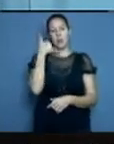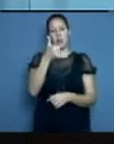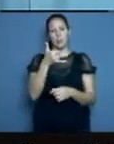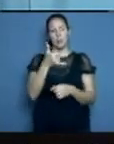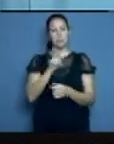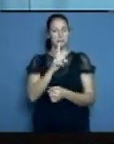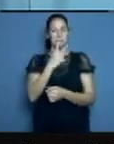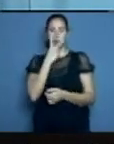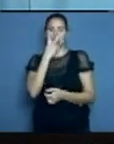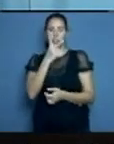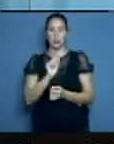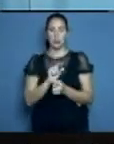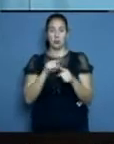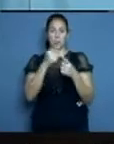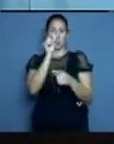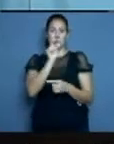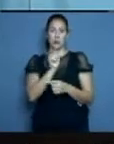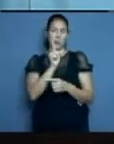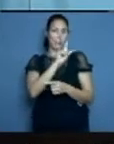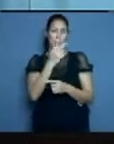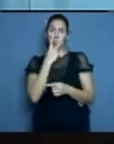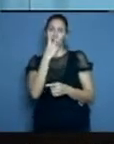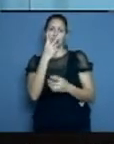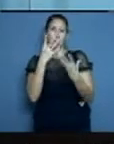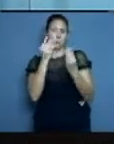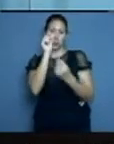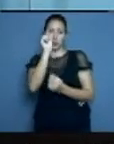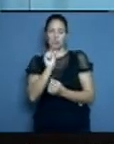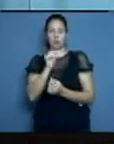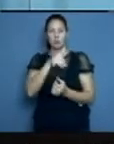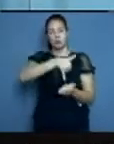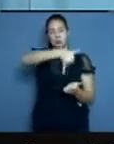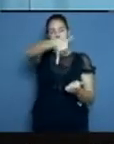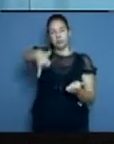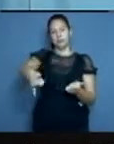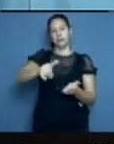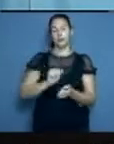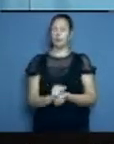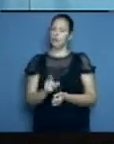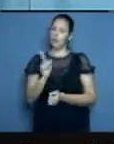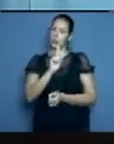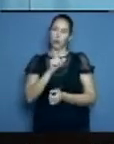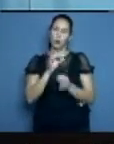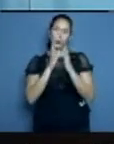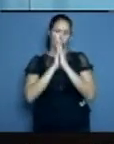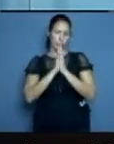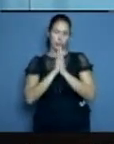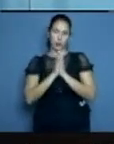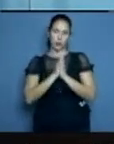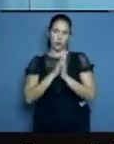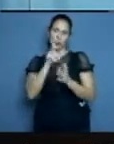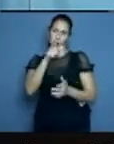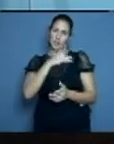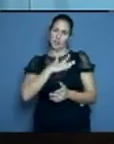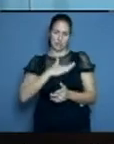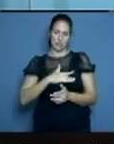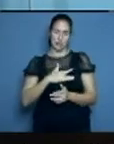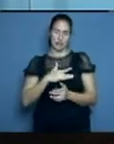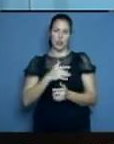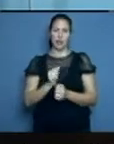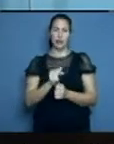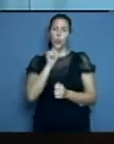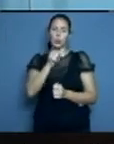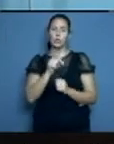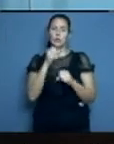porque la persona lo descuelga porque no quiere atender, y esto es una realidad. Si usted va a cumplir esta función tan humana, tiene que estar ahí el tiempo que